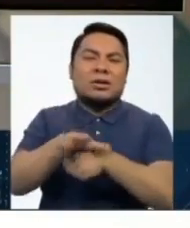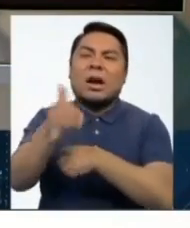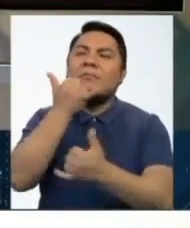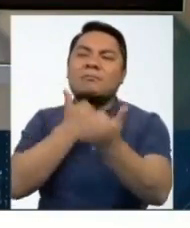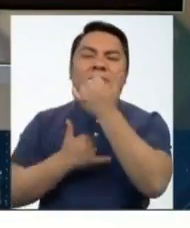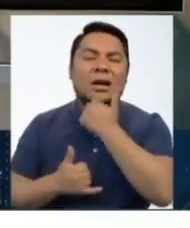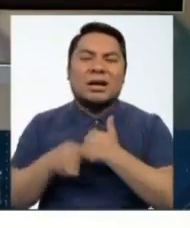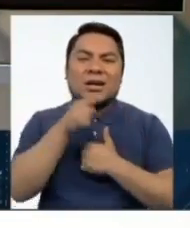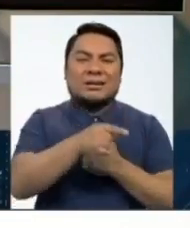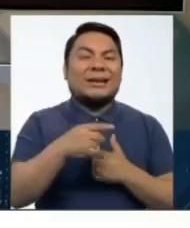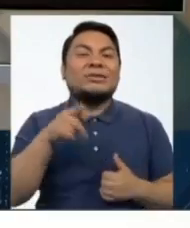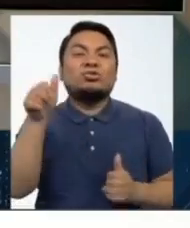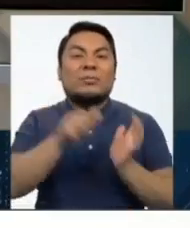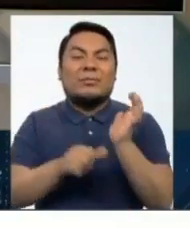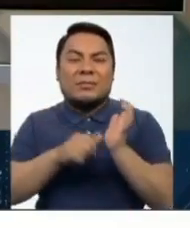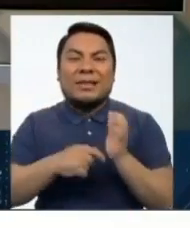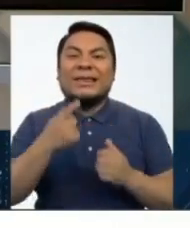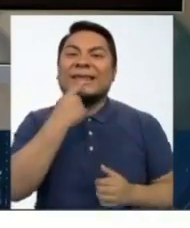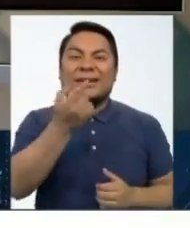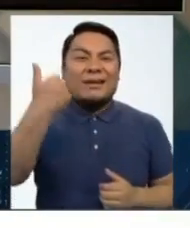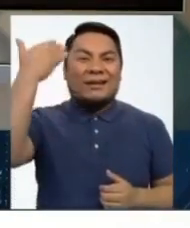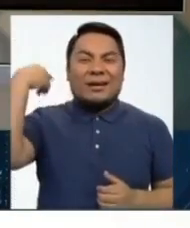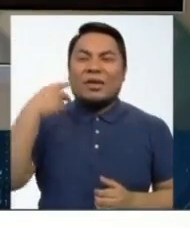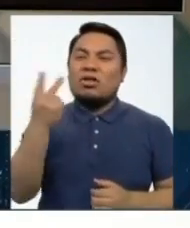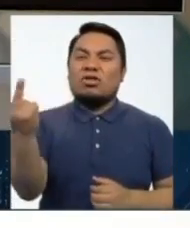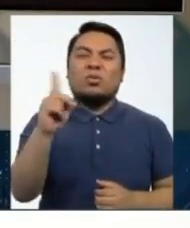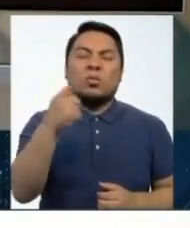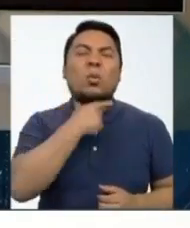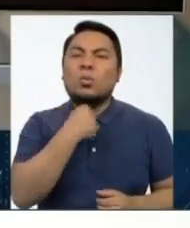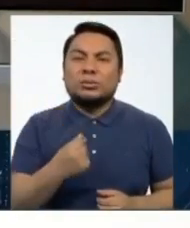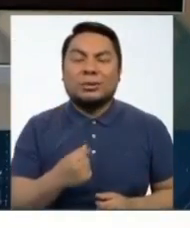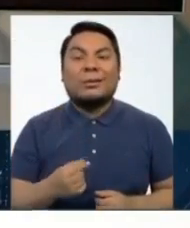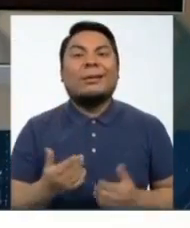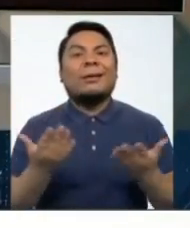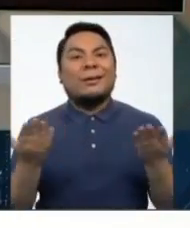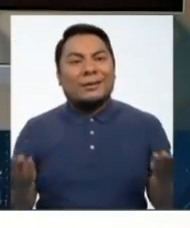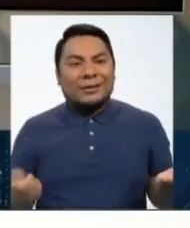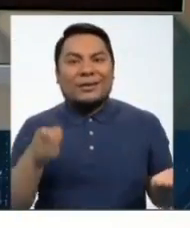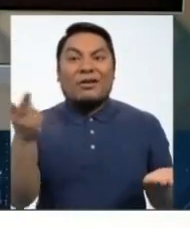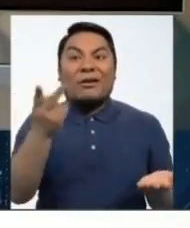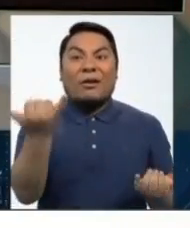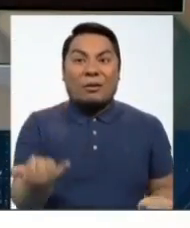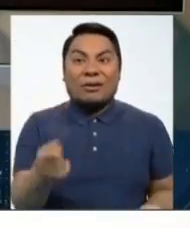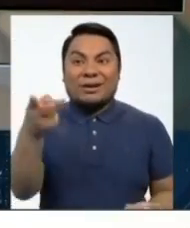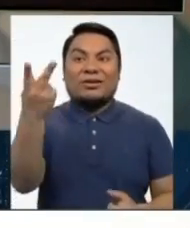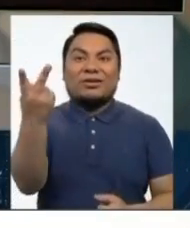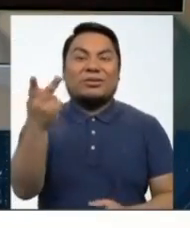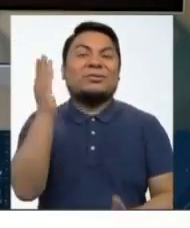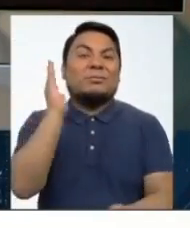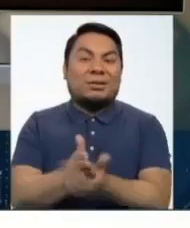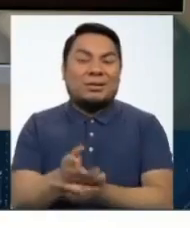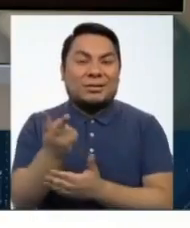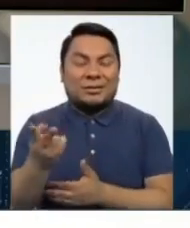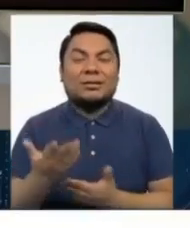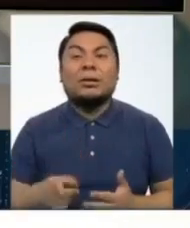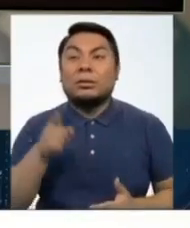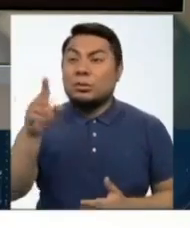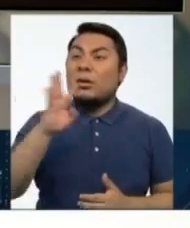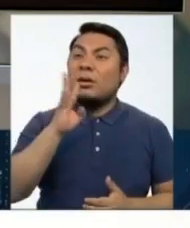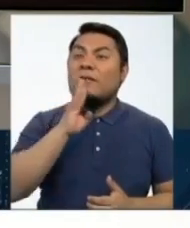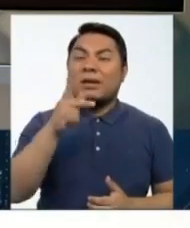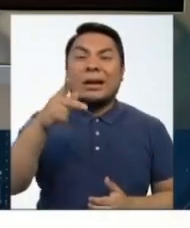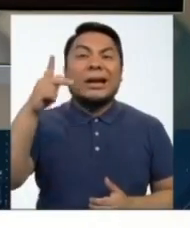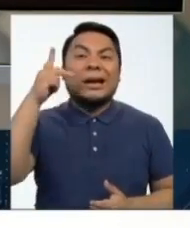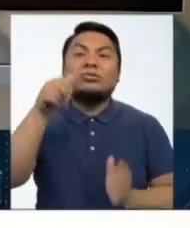situación terrible, dramática, confirma lo que Kenji afirmó y usted ha podido conversar con Kenji en los últimos días al respecto?